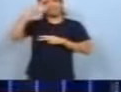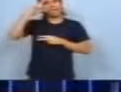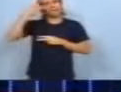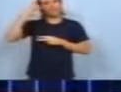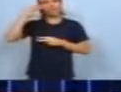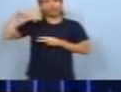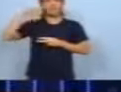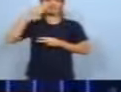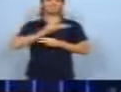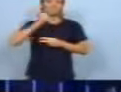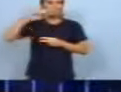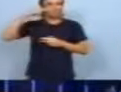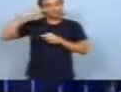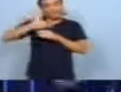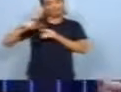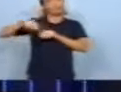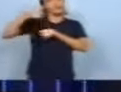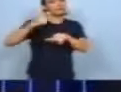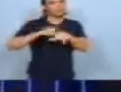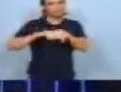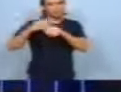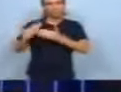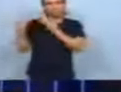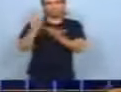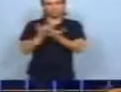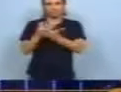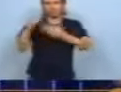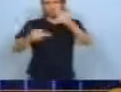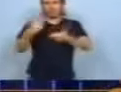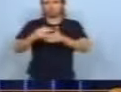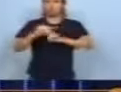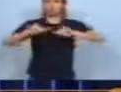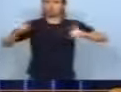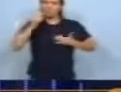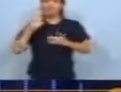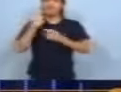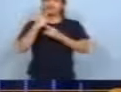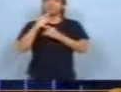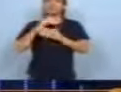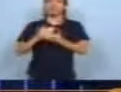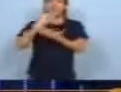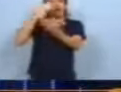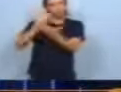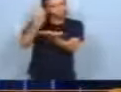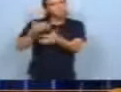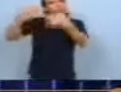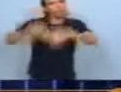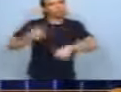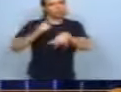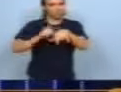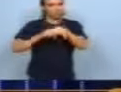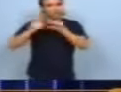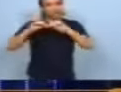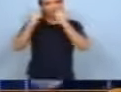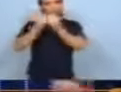especial. que ganar tiempo por la presentación que tenemos que hacer de las pausas comerciales. Hay una fijada a una hora determinada. En consecuencia,